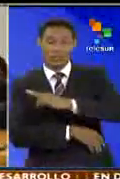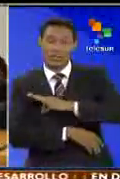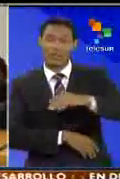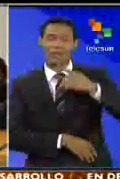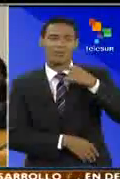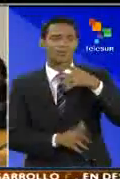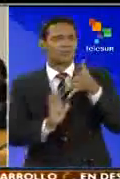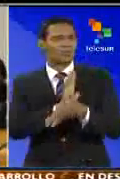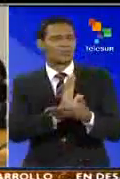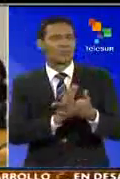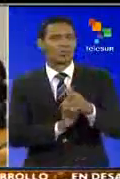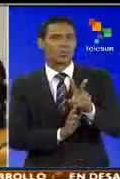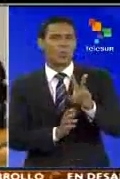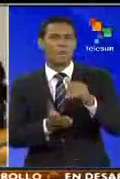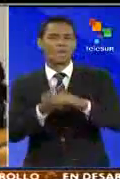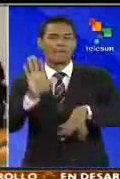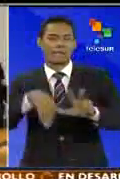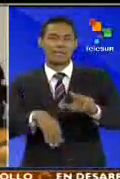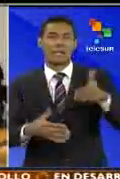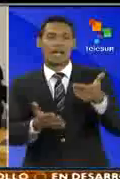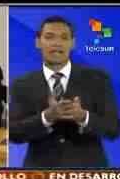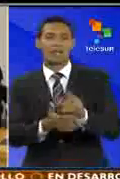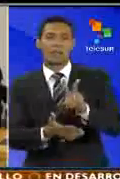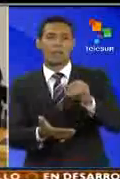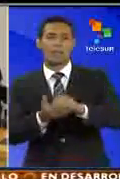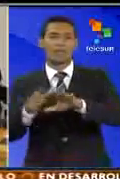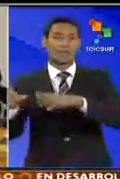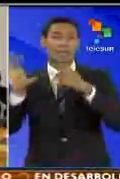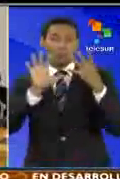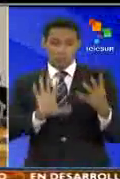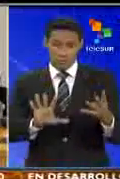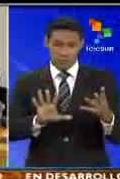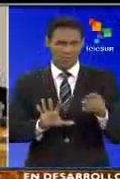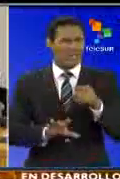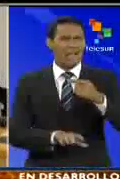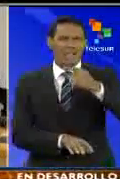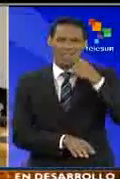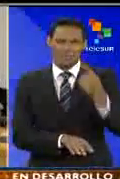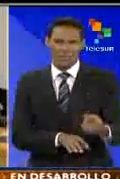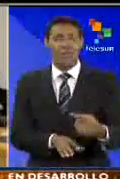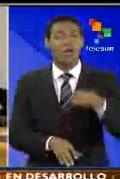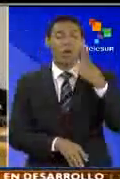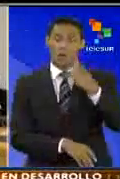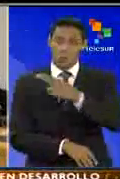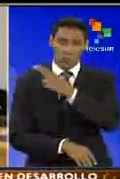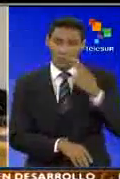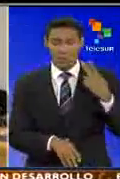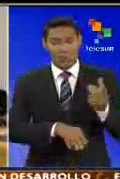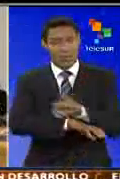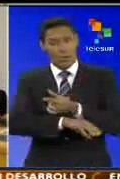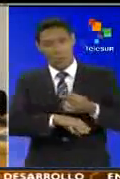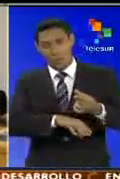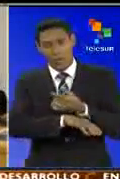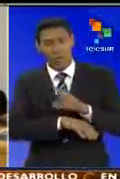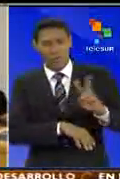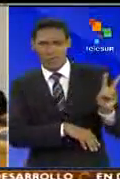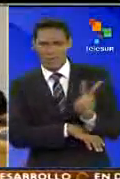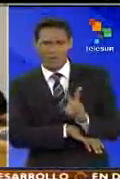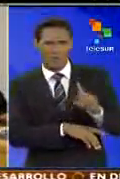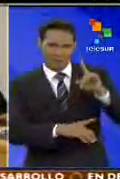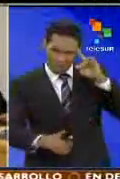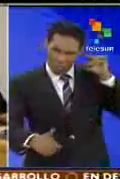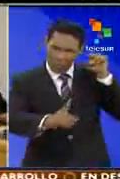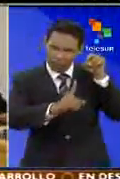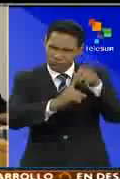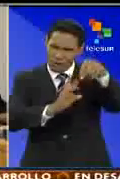nuestro plan de la patria 2013-2019, que ratifica el compromiso del gobierno bolivariano hacia la